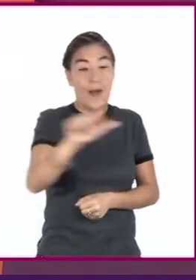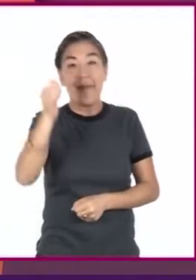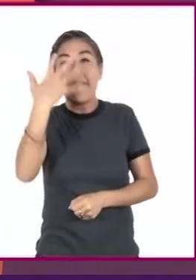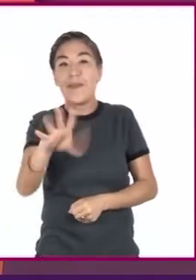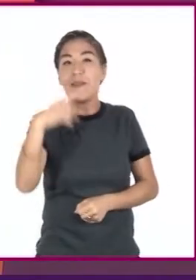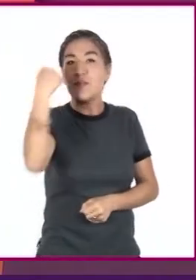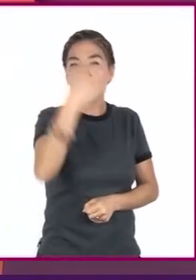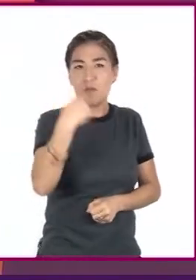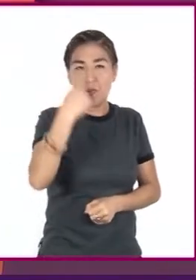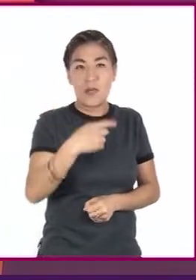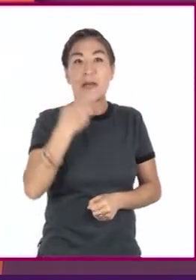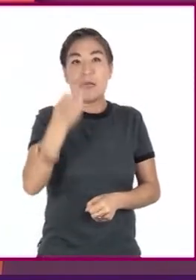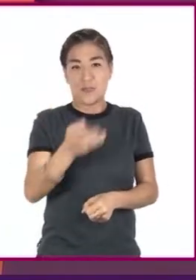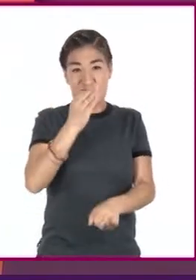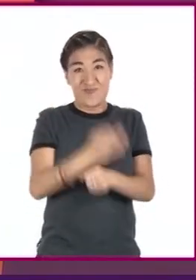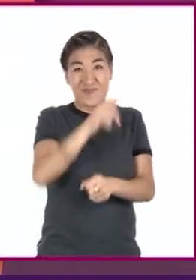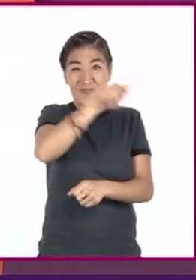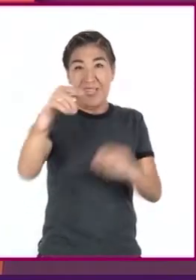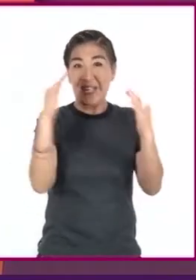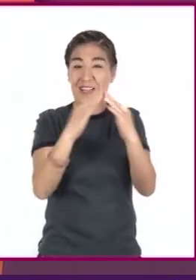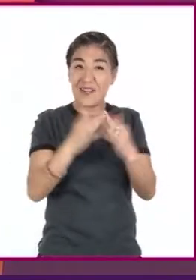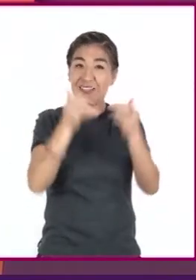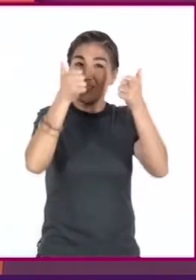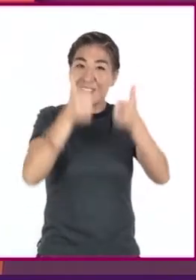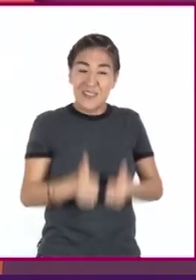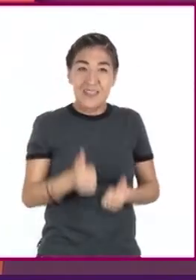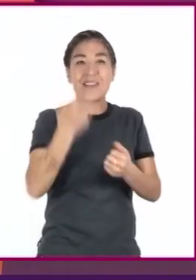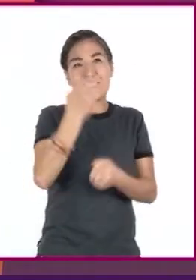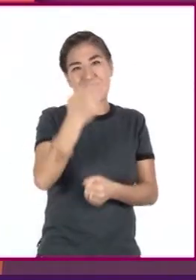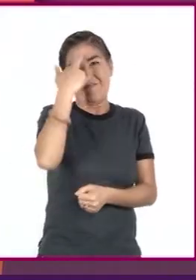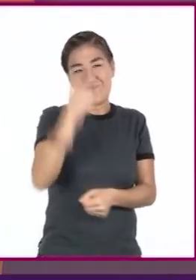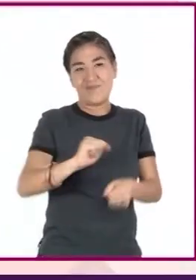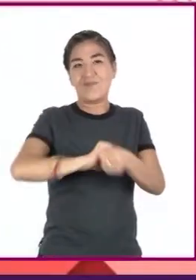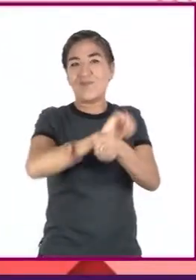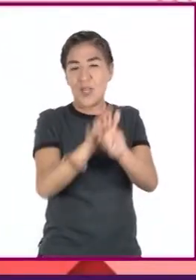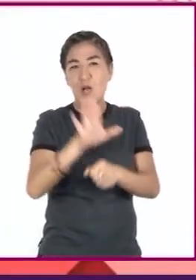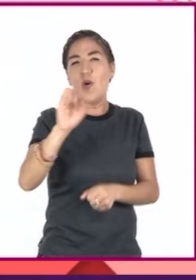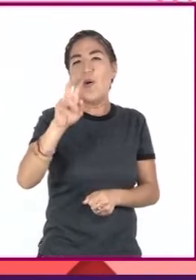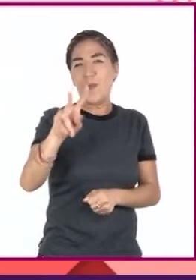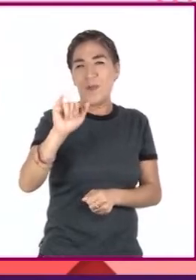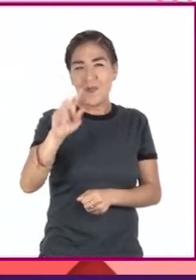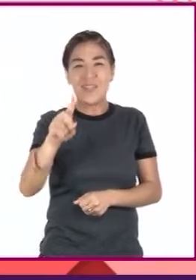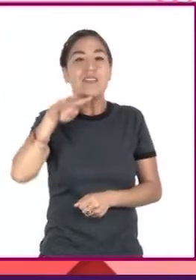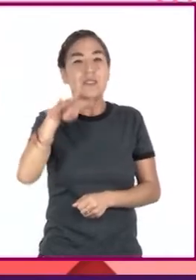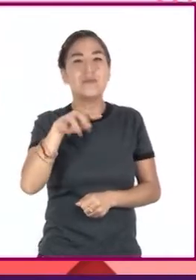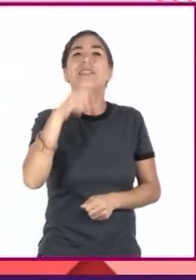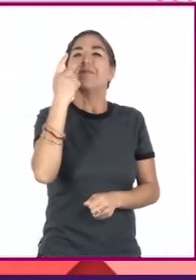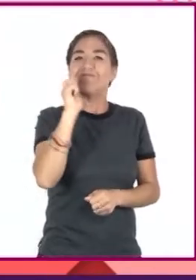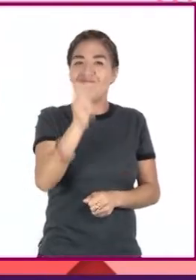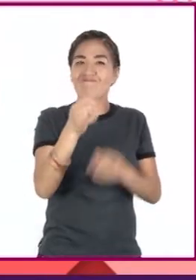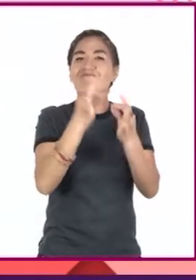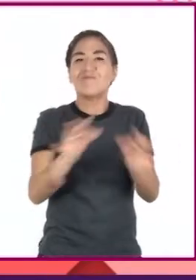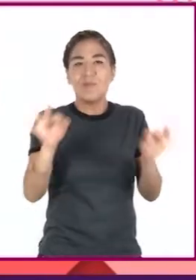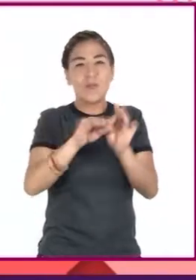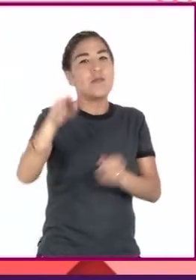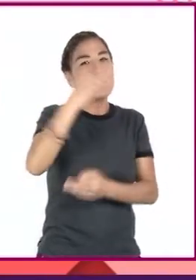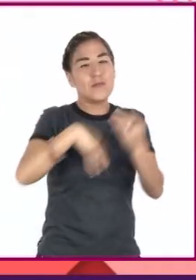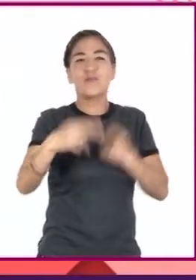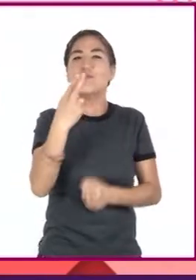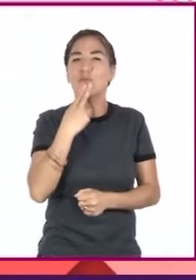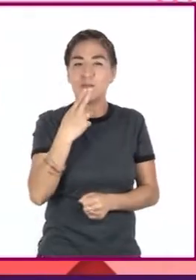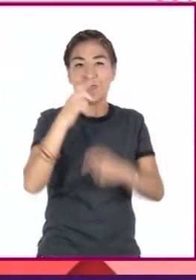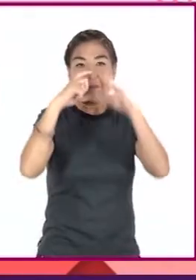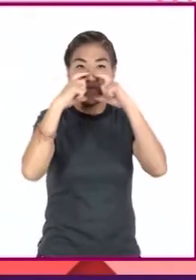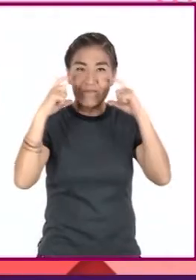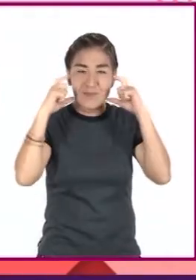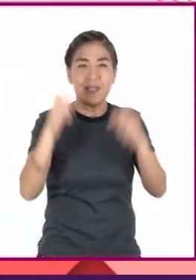En este momento de confinamiento derivado de la pandemia por el COVID-19, es muy importante usar el cubrebocas,